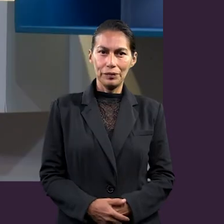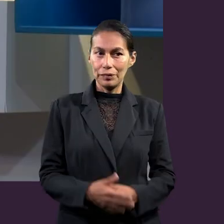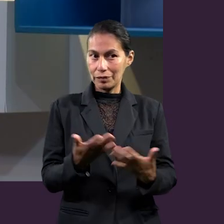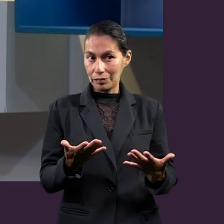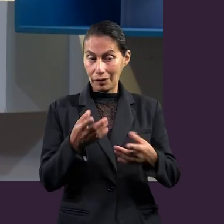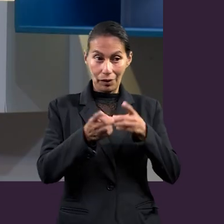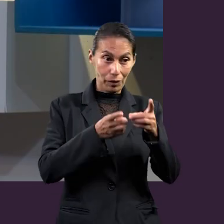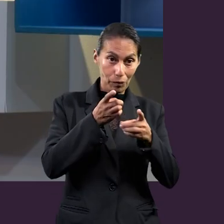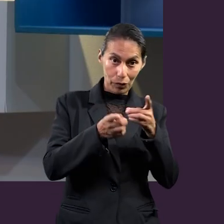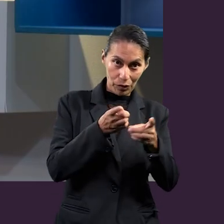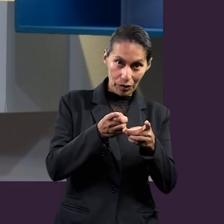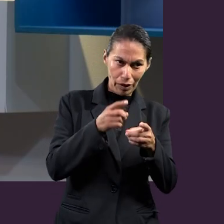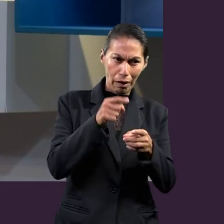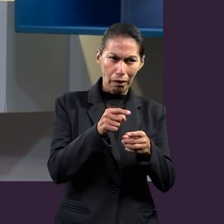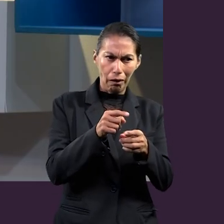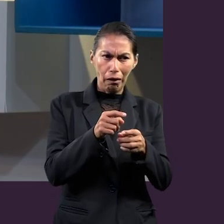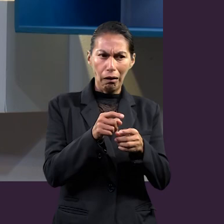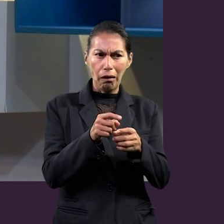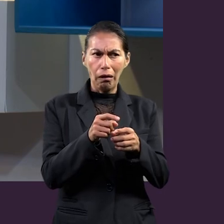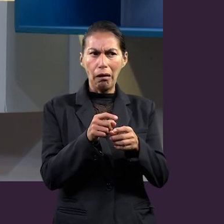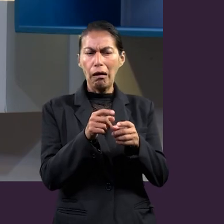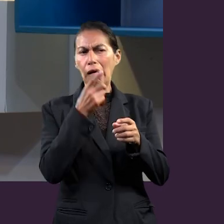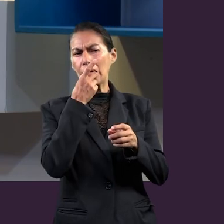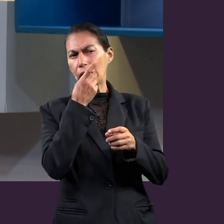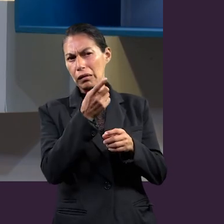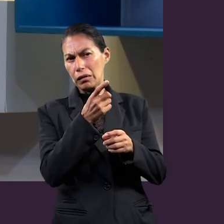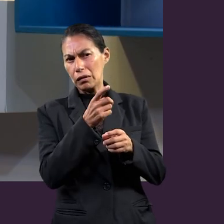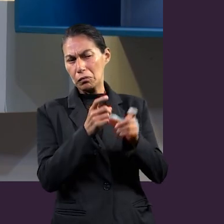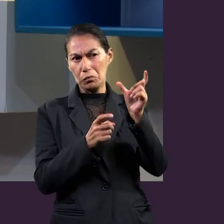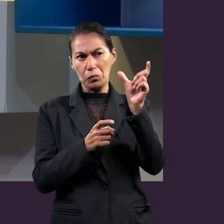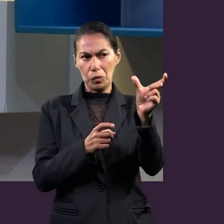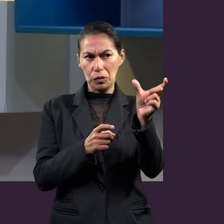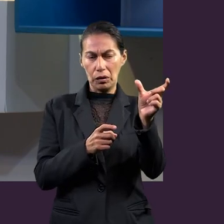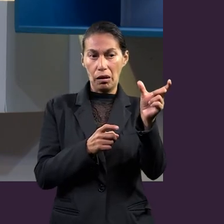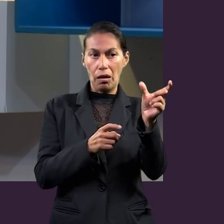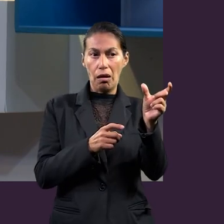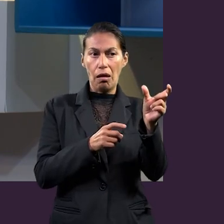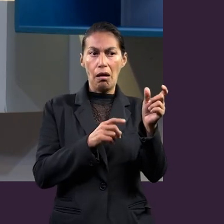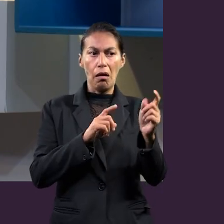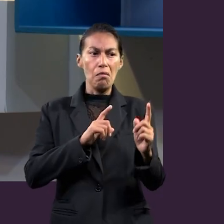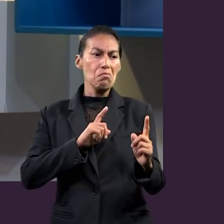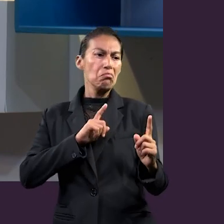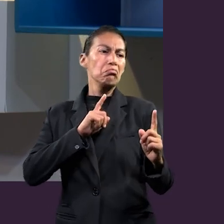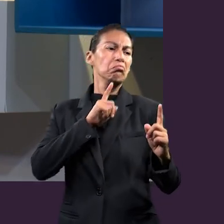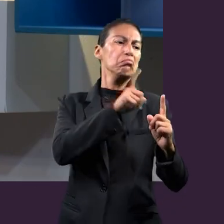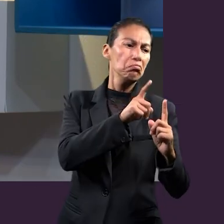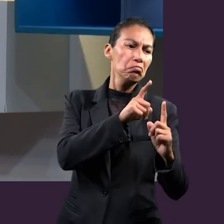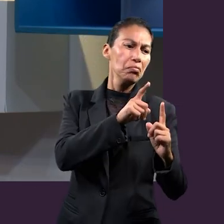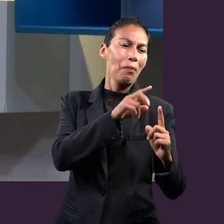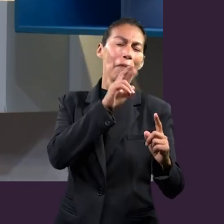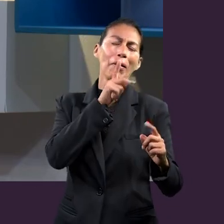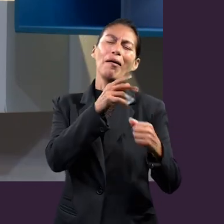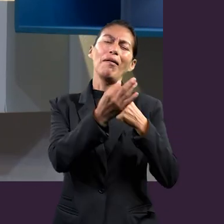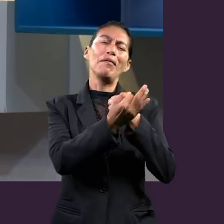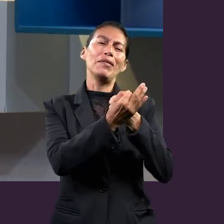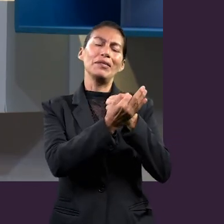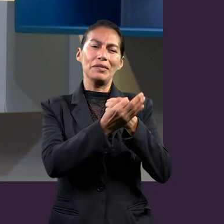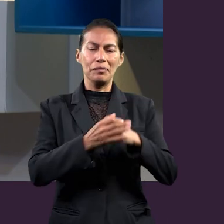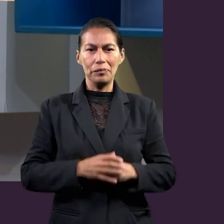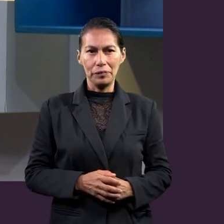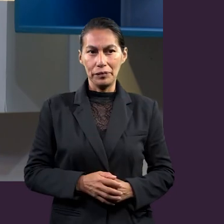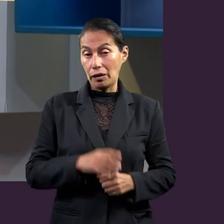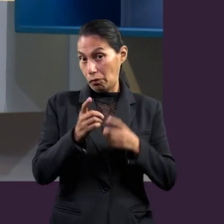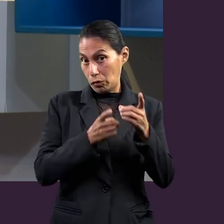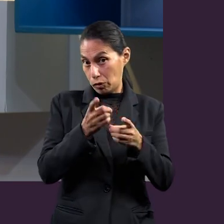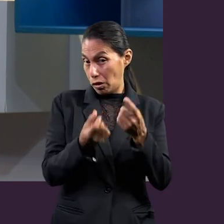En los medios deportivos, hay una frase muy común que es, la mejor defensa es el ataque. Eso se utiliza en algunos